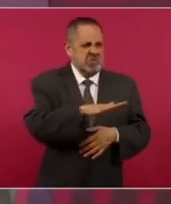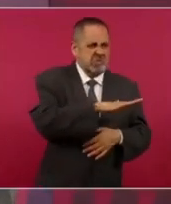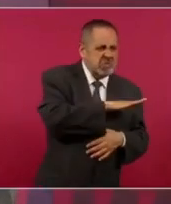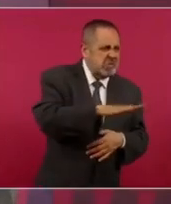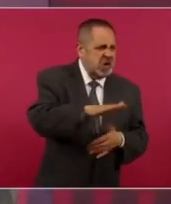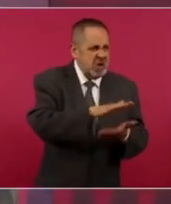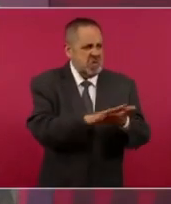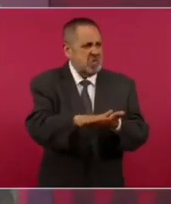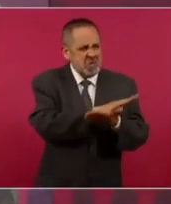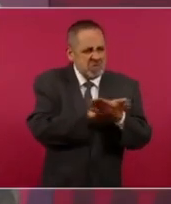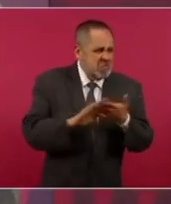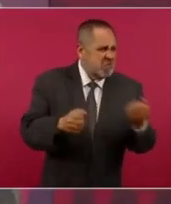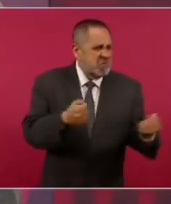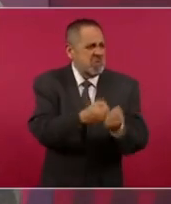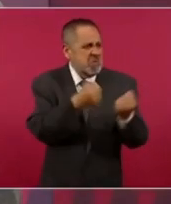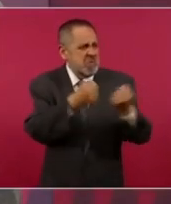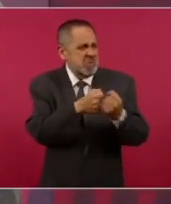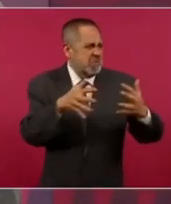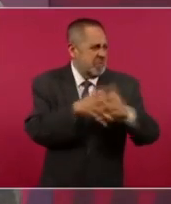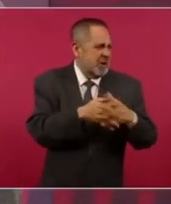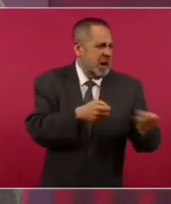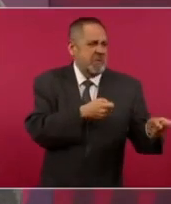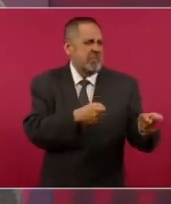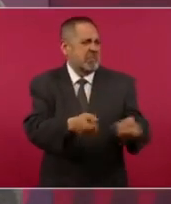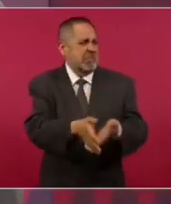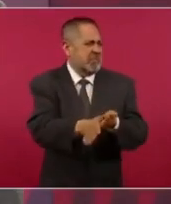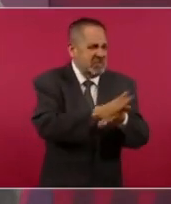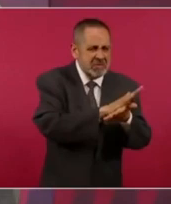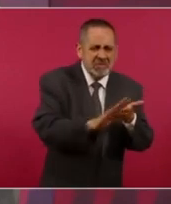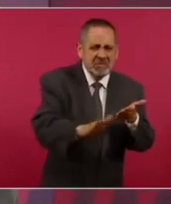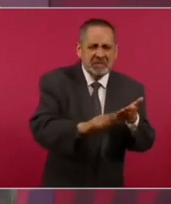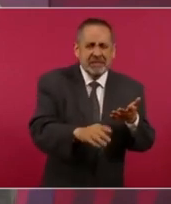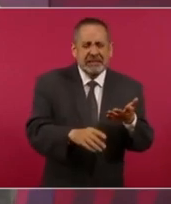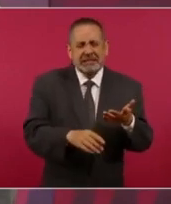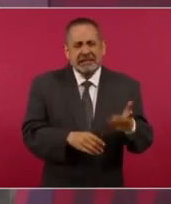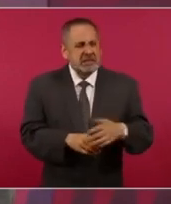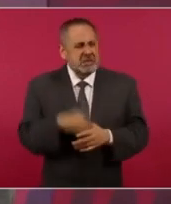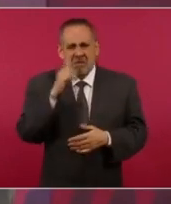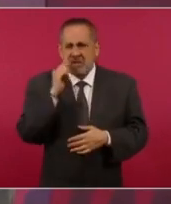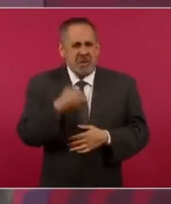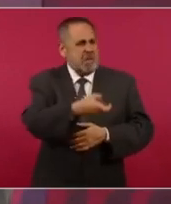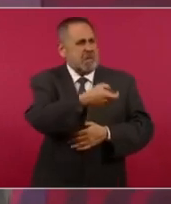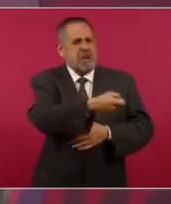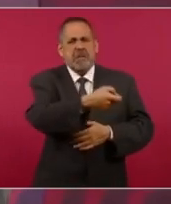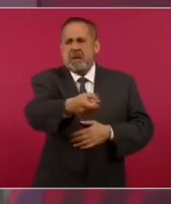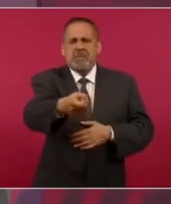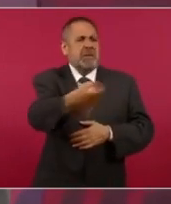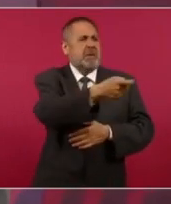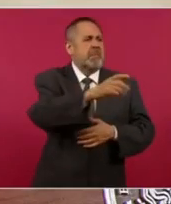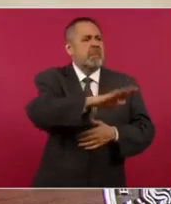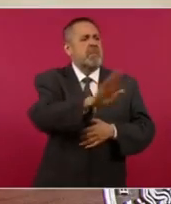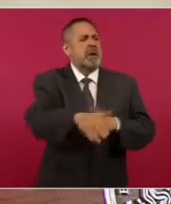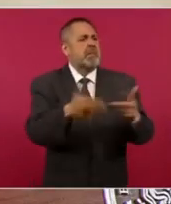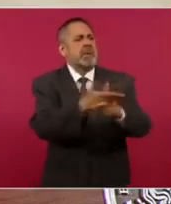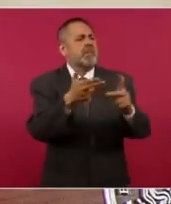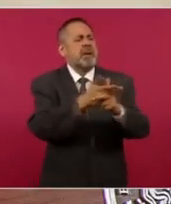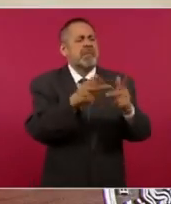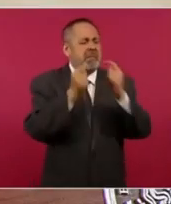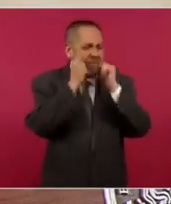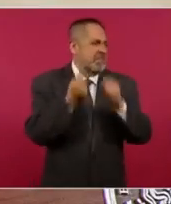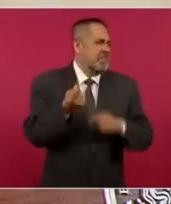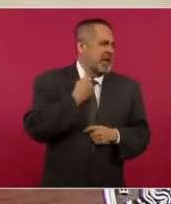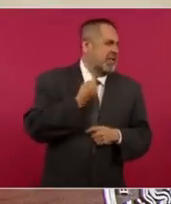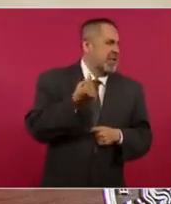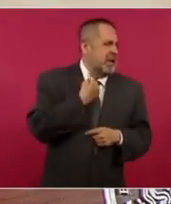el mátalos en caliente, hay que